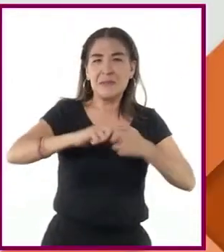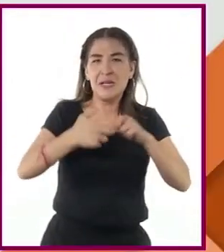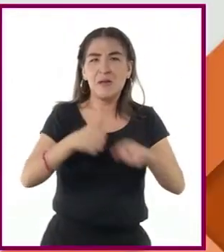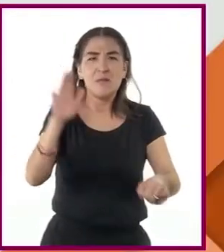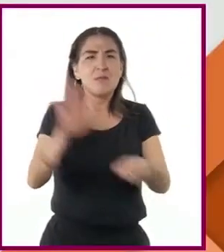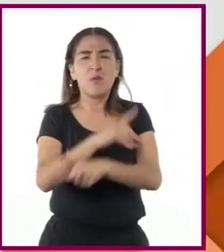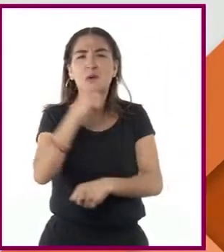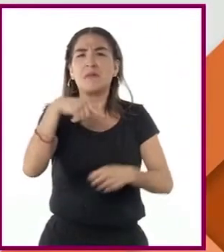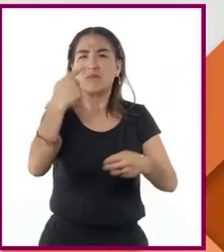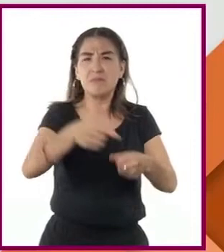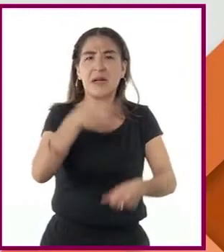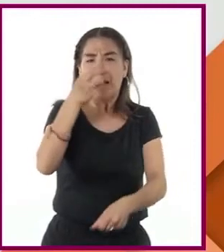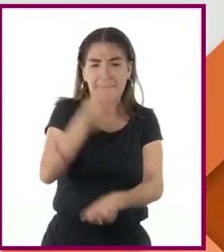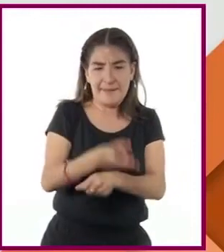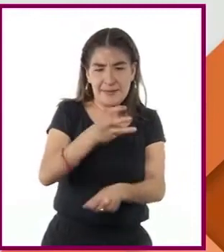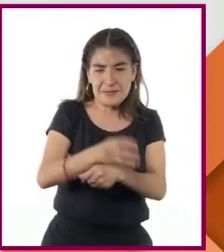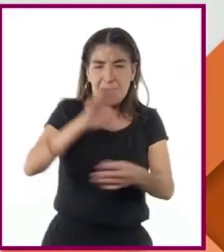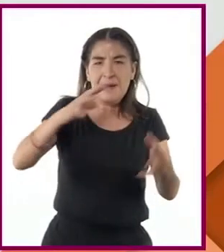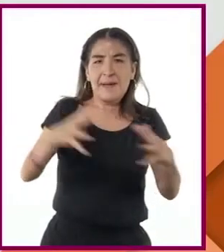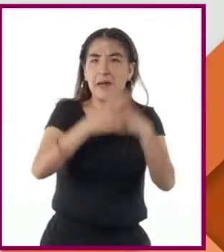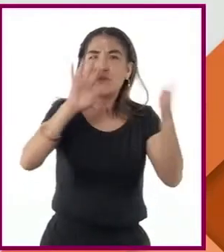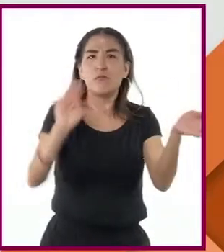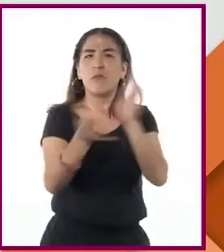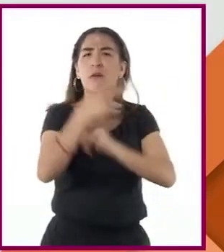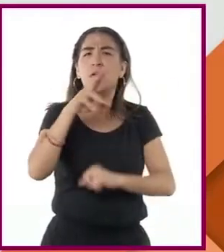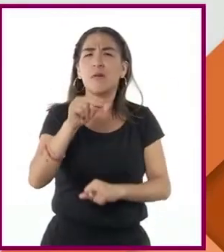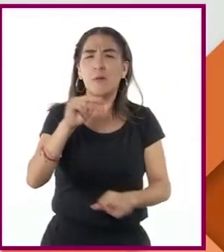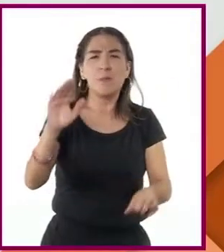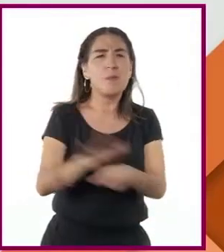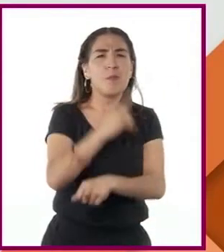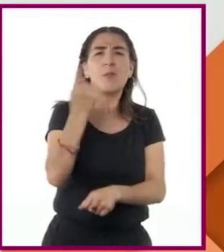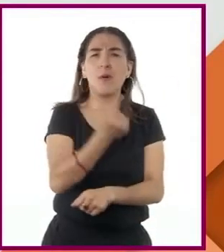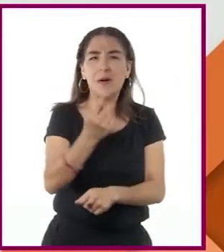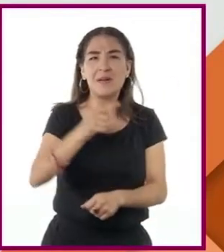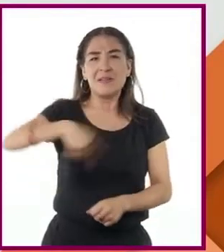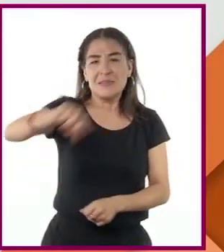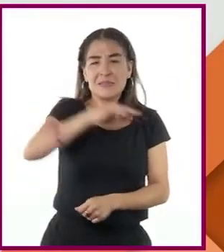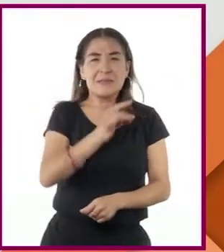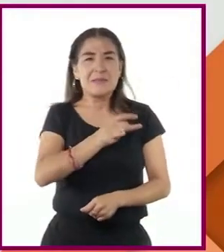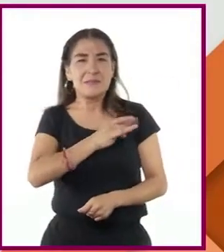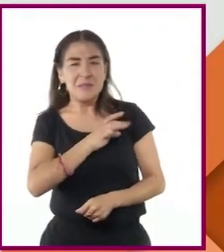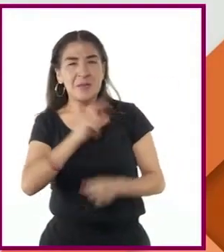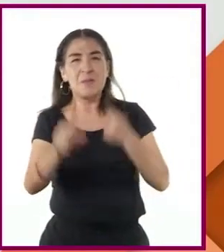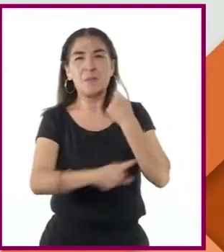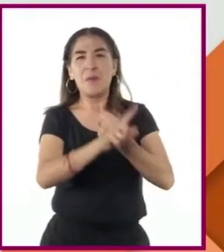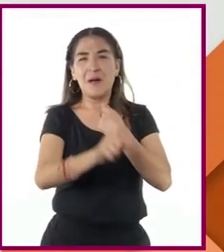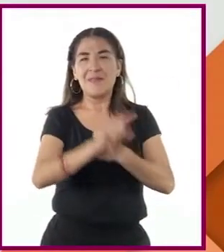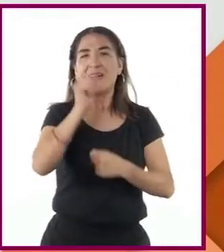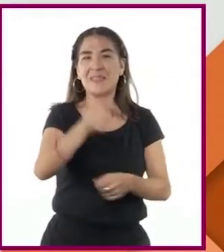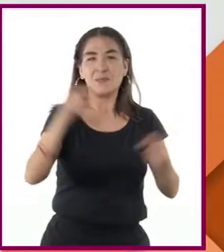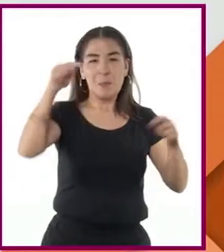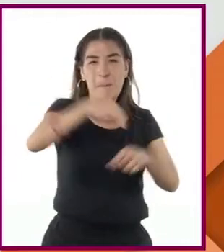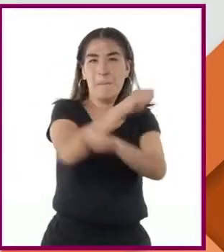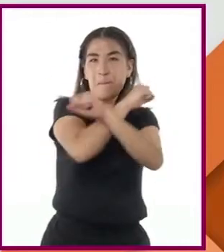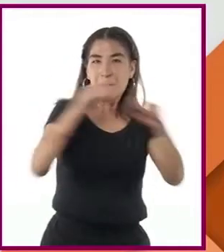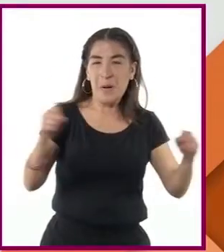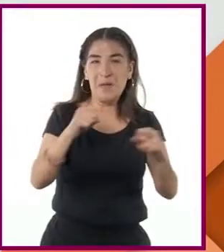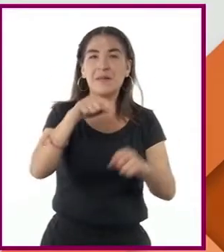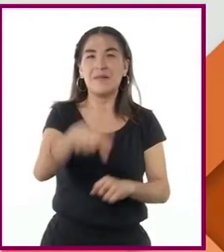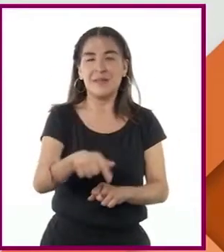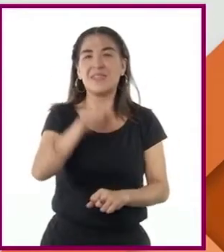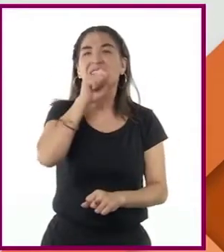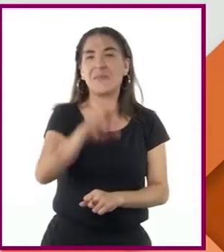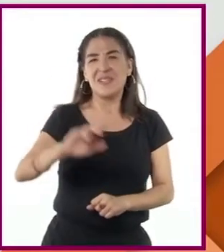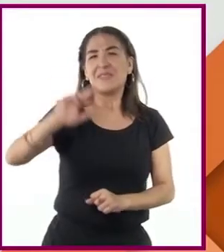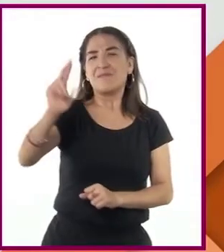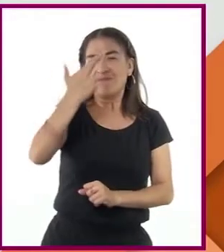una Tercera Guerra Mundial? Seguramente, entre los factores estuvo el miedo de la escalada del conflicto en uno nuclear, además del amargo